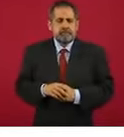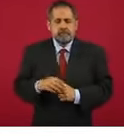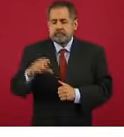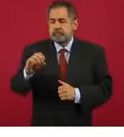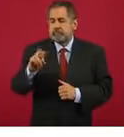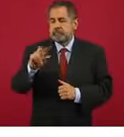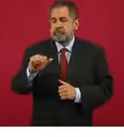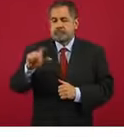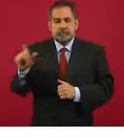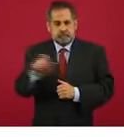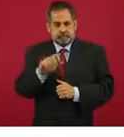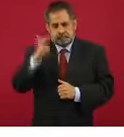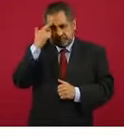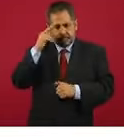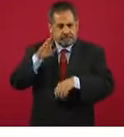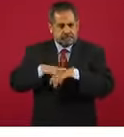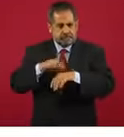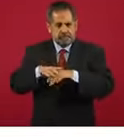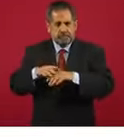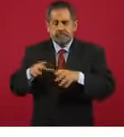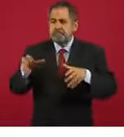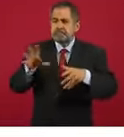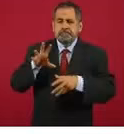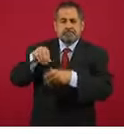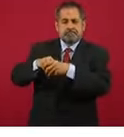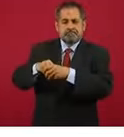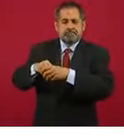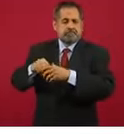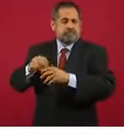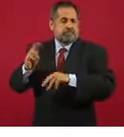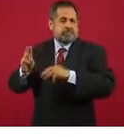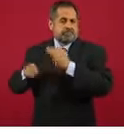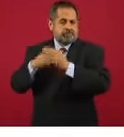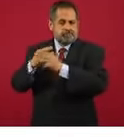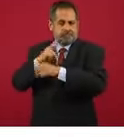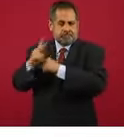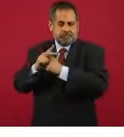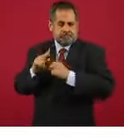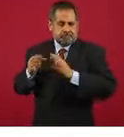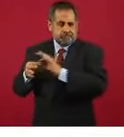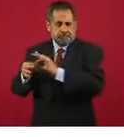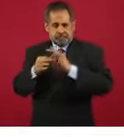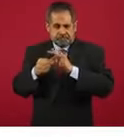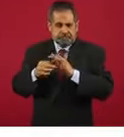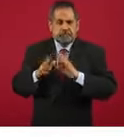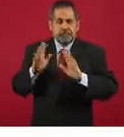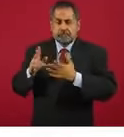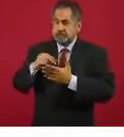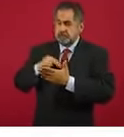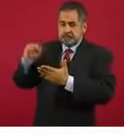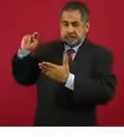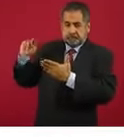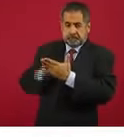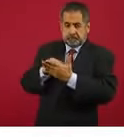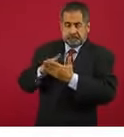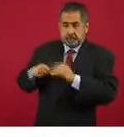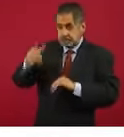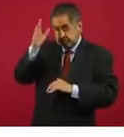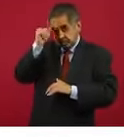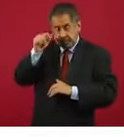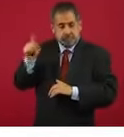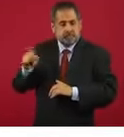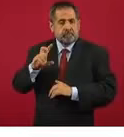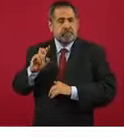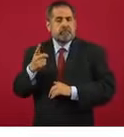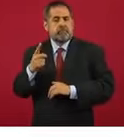COVAX, recordarán ustedes que es el portafolio de vacunas multilateral. México suscribió el acuerdo de precompra